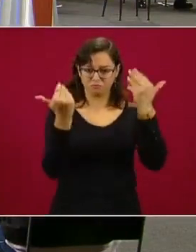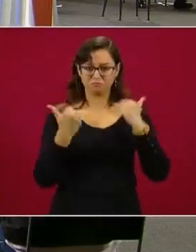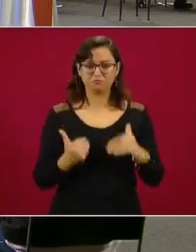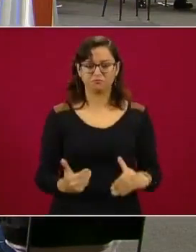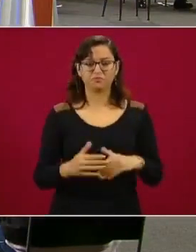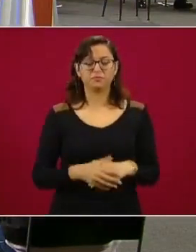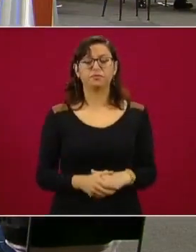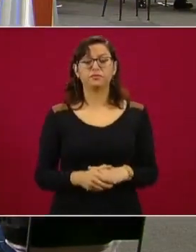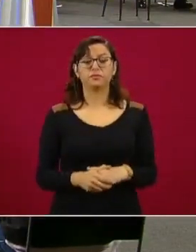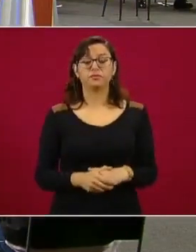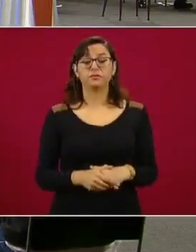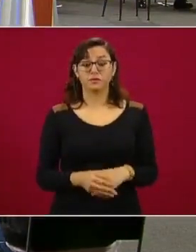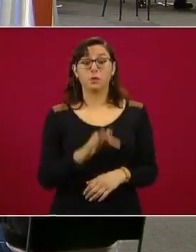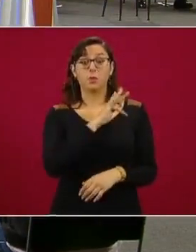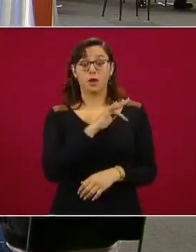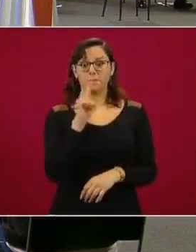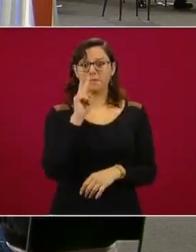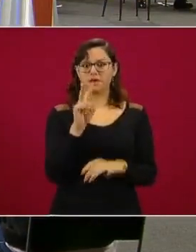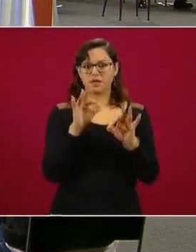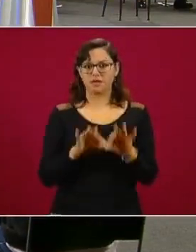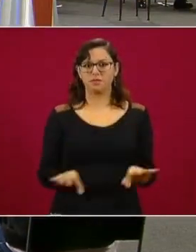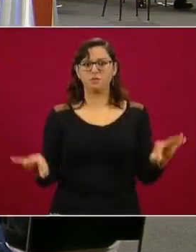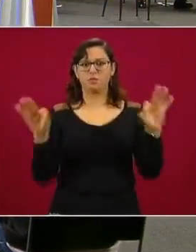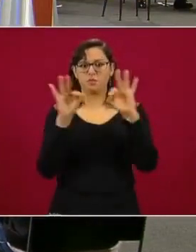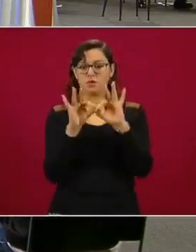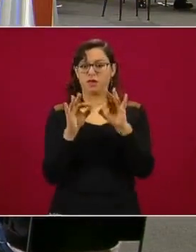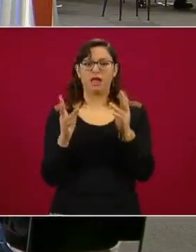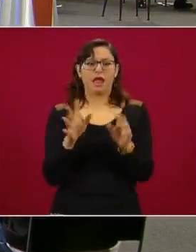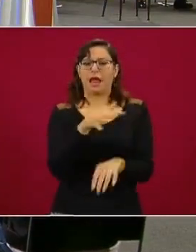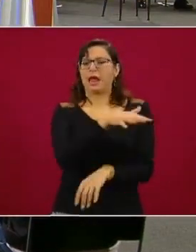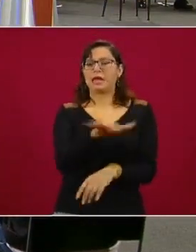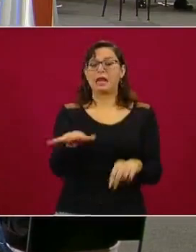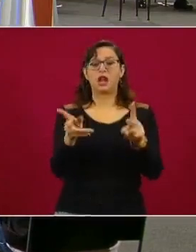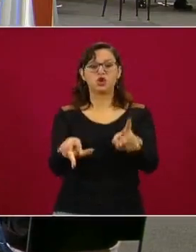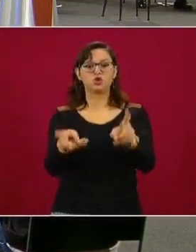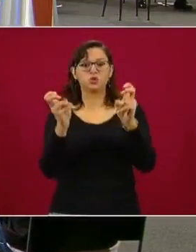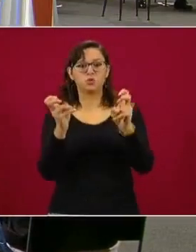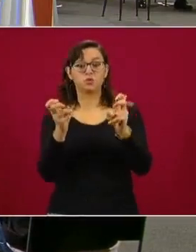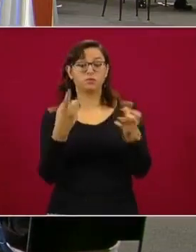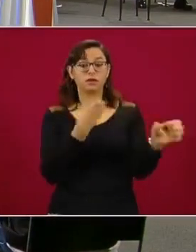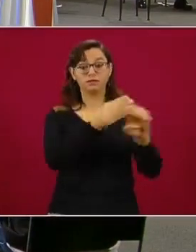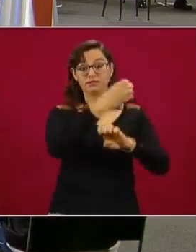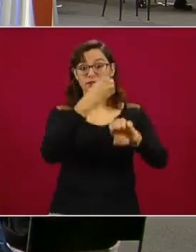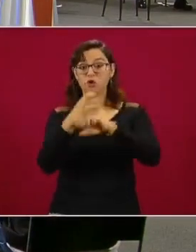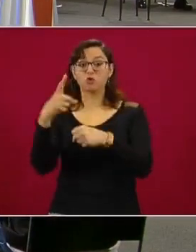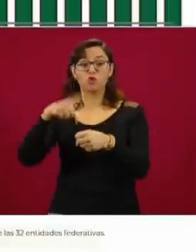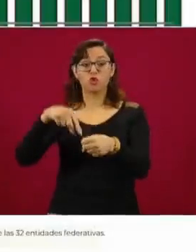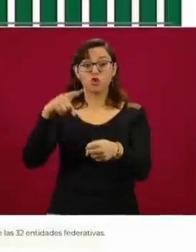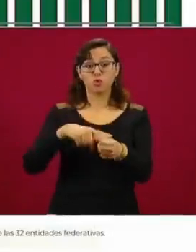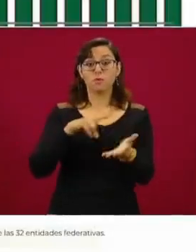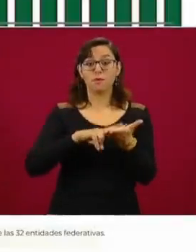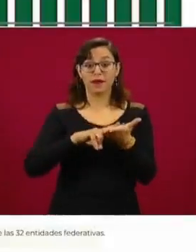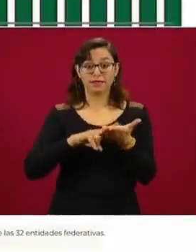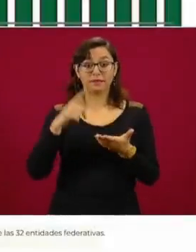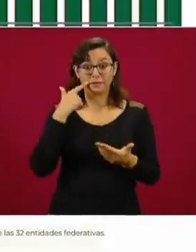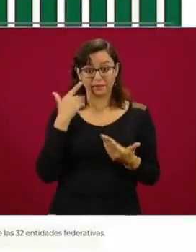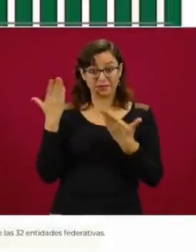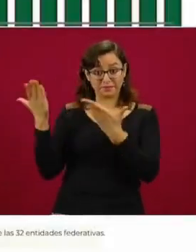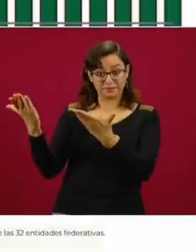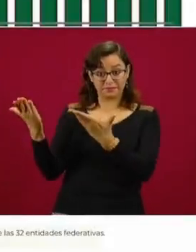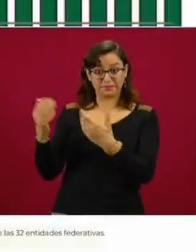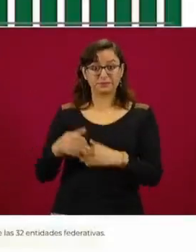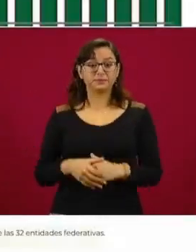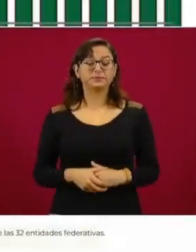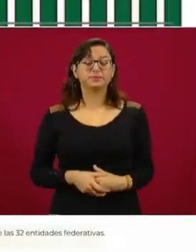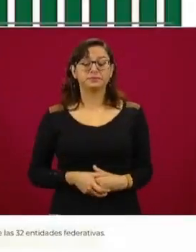Lo importante aquí, vean ustedes el robo total. Lo verde son los estados en donde ha bajado y